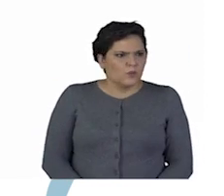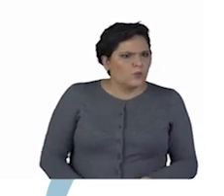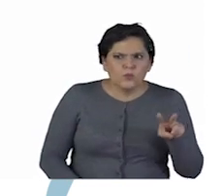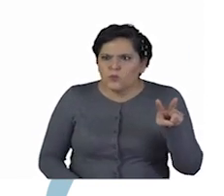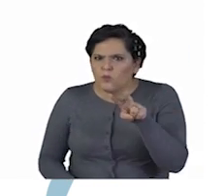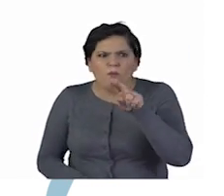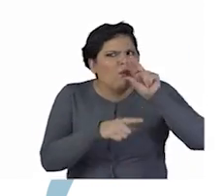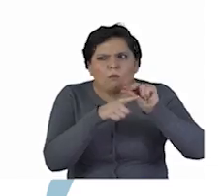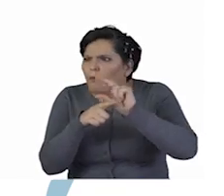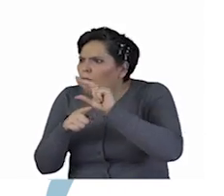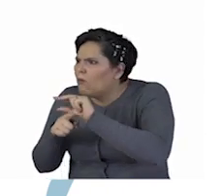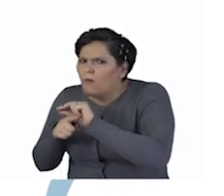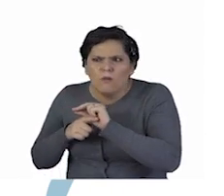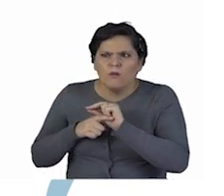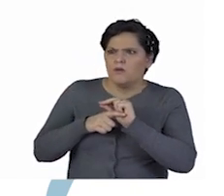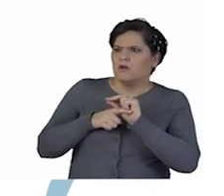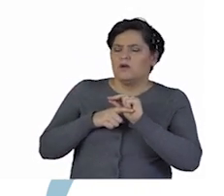¿Qué cosas más antiguas?